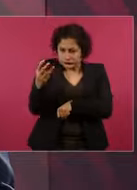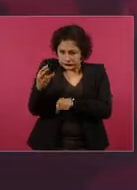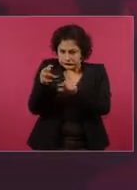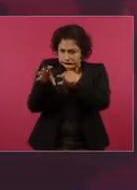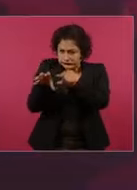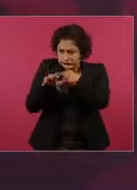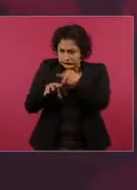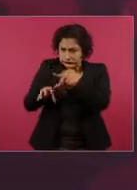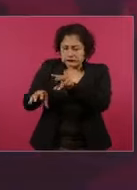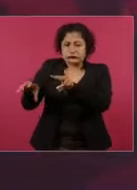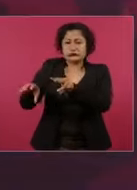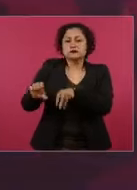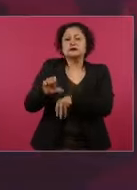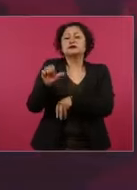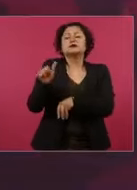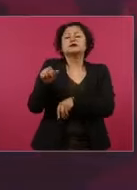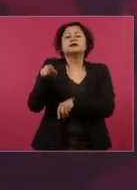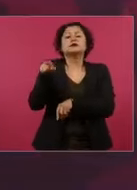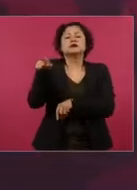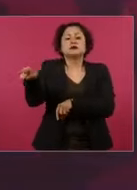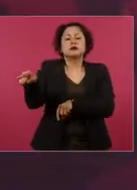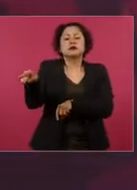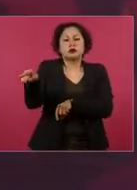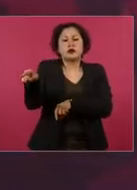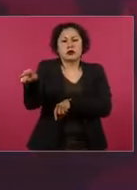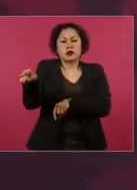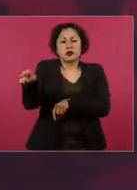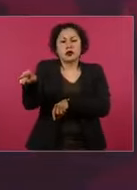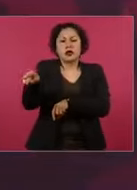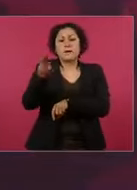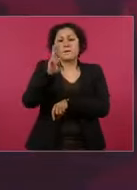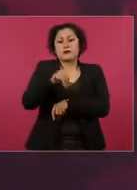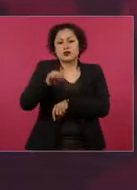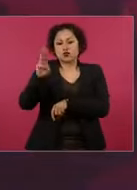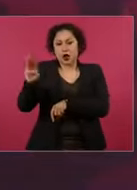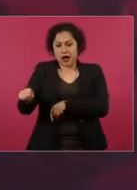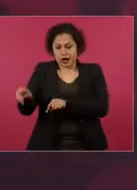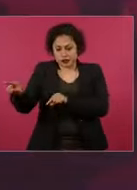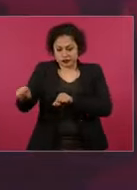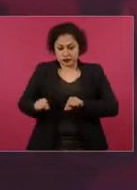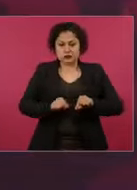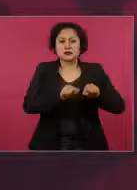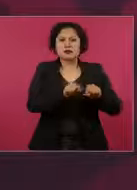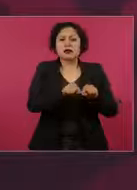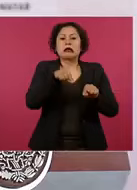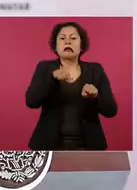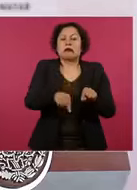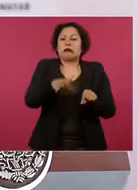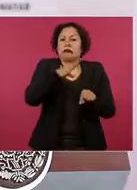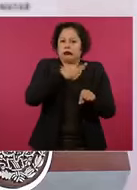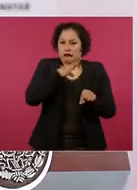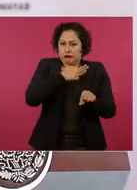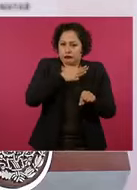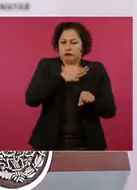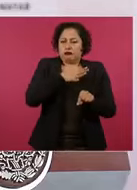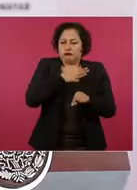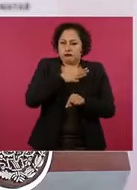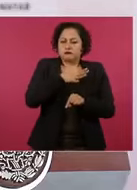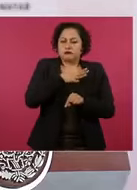En la Tierra Caliente, en Buena Vista, Michoacán, hay otro. Y ahí,